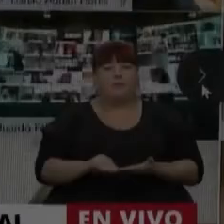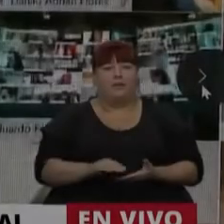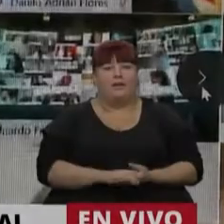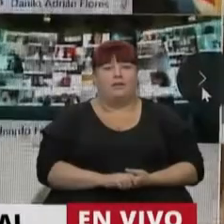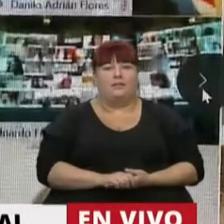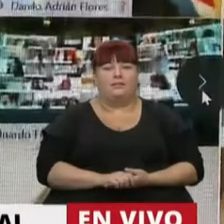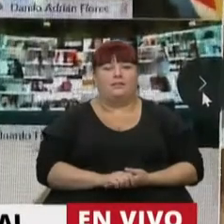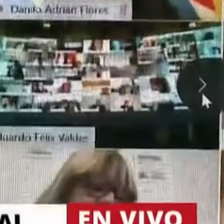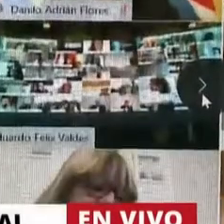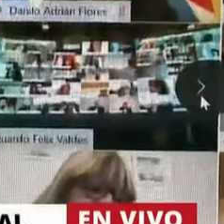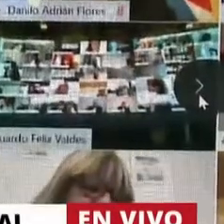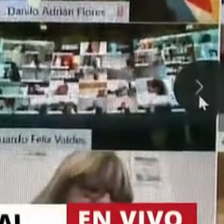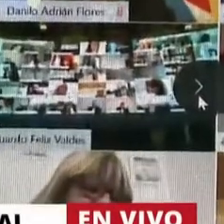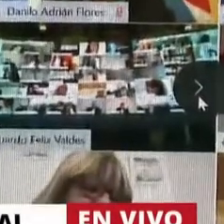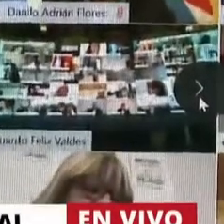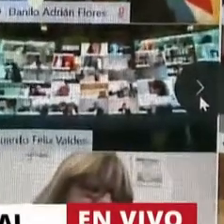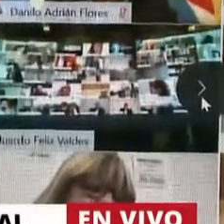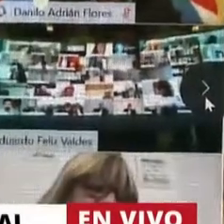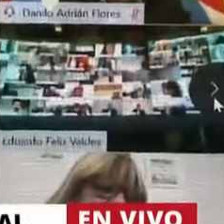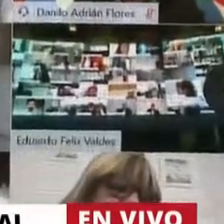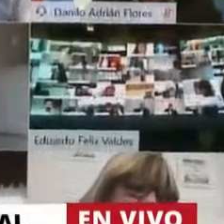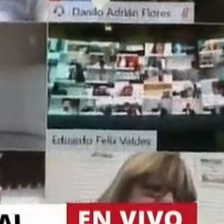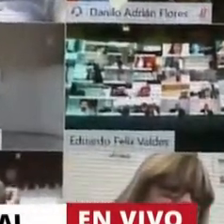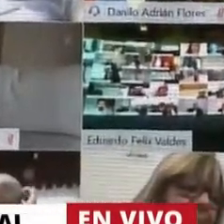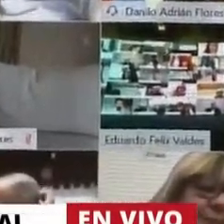Tiene la palabra la diputada Claudia Barnaza.